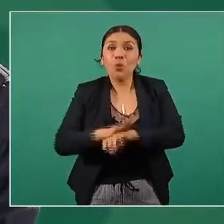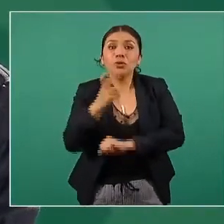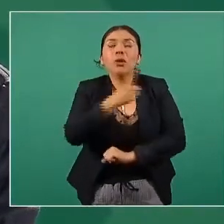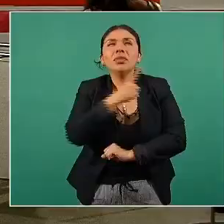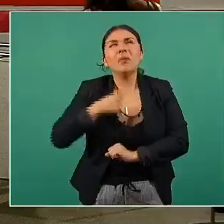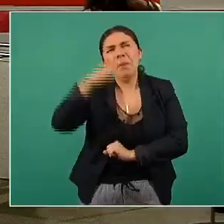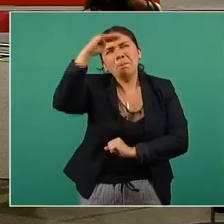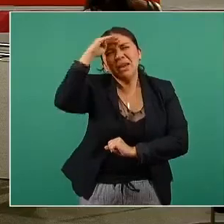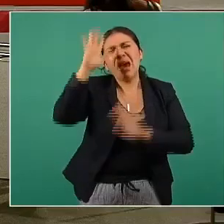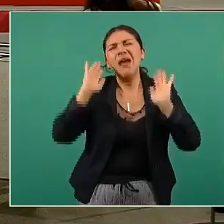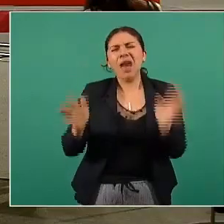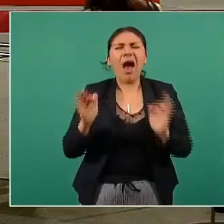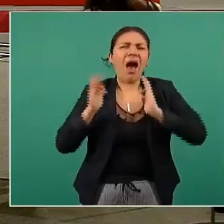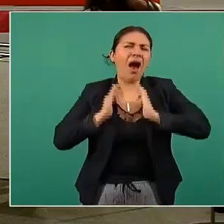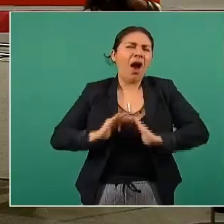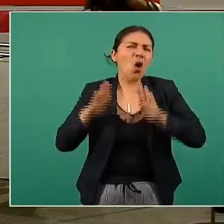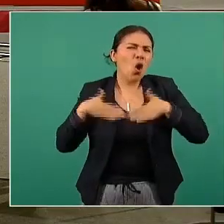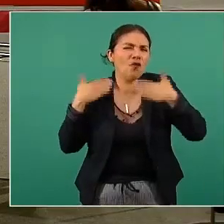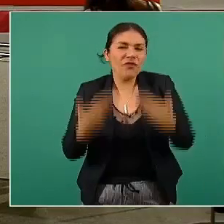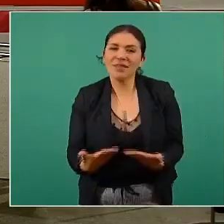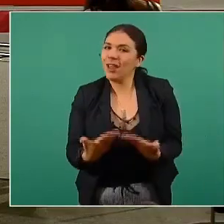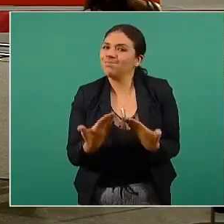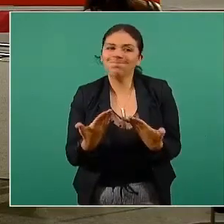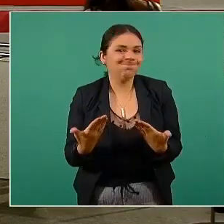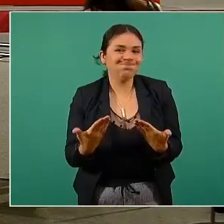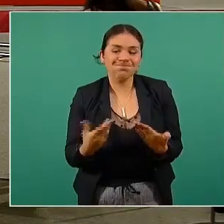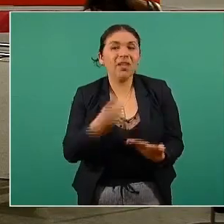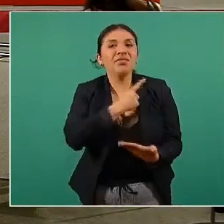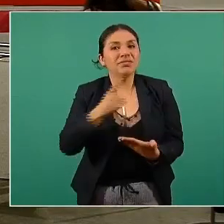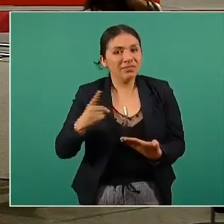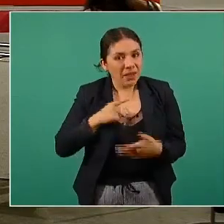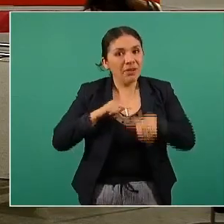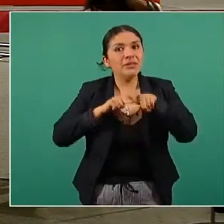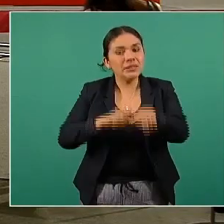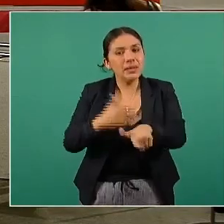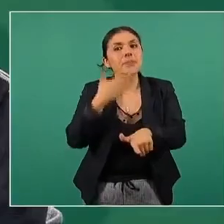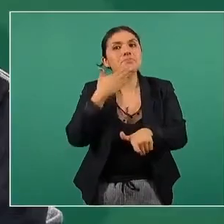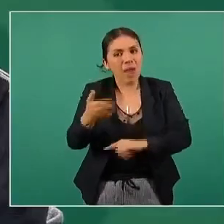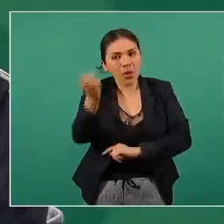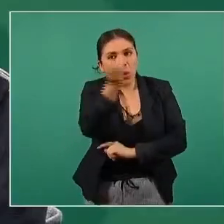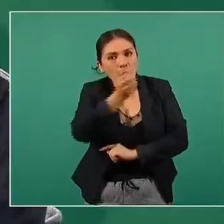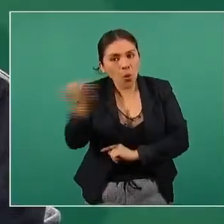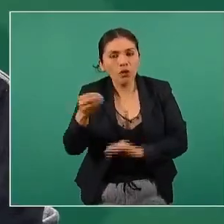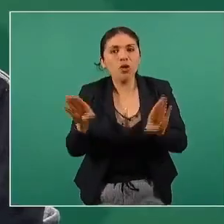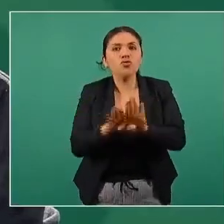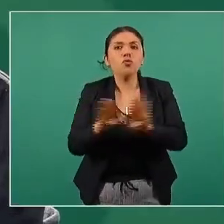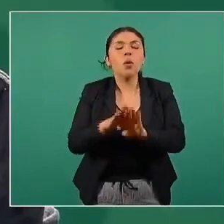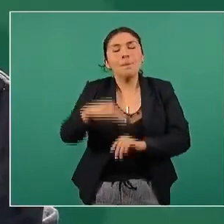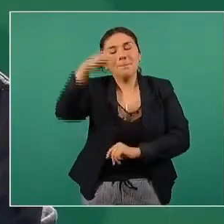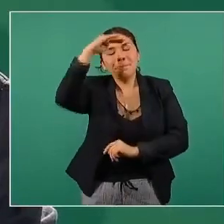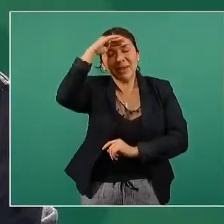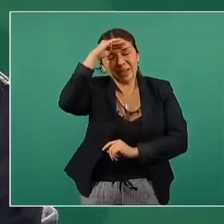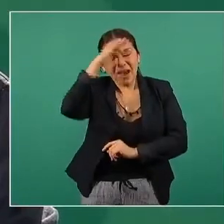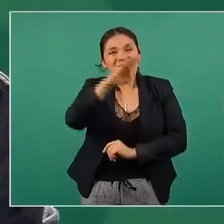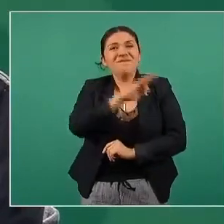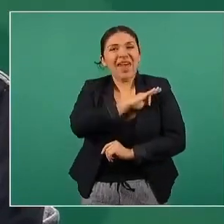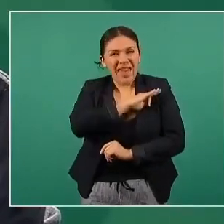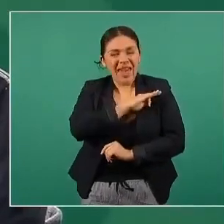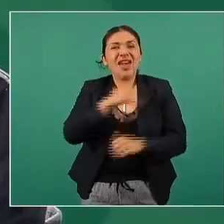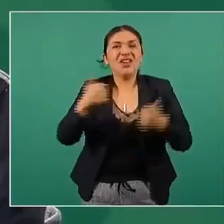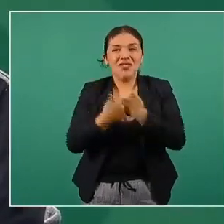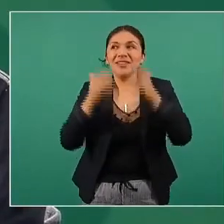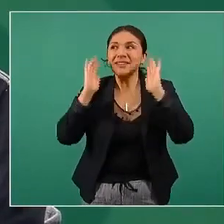confiarnos. Tenemos que mantener un balance adecuado entre esperanza y prudencia